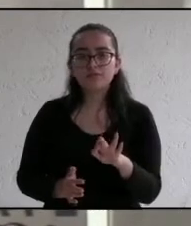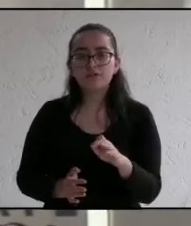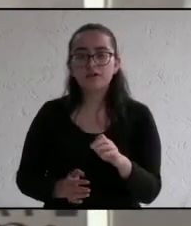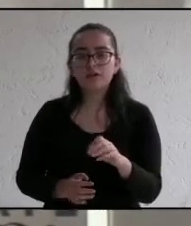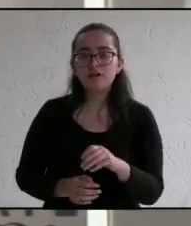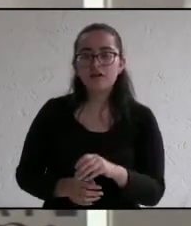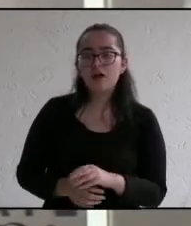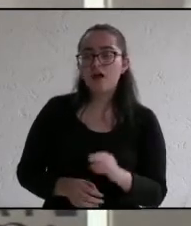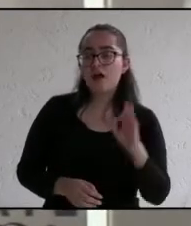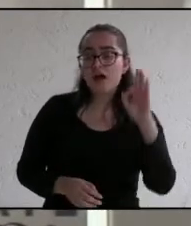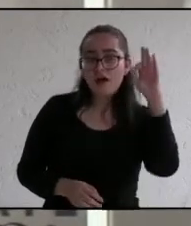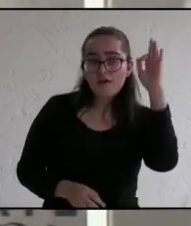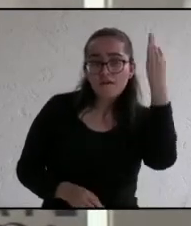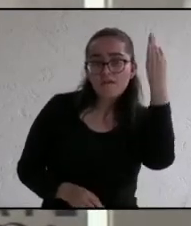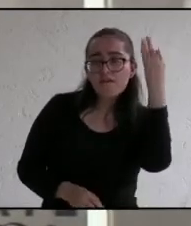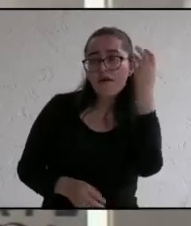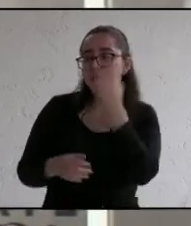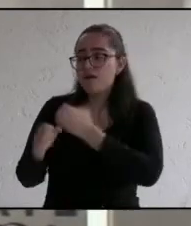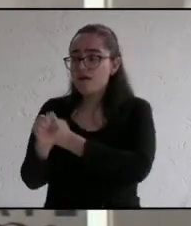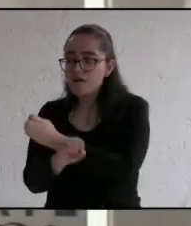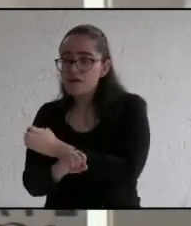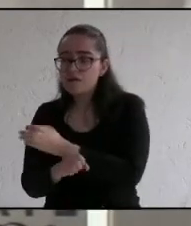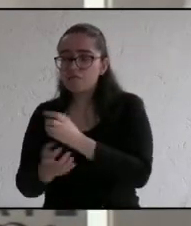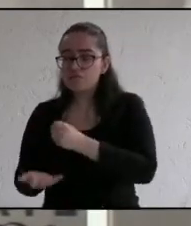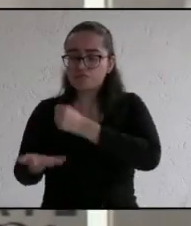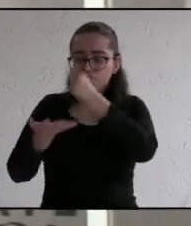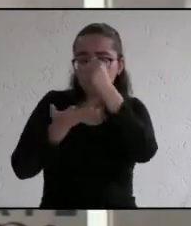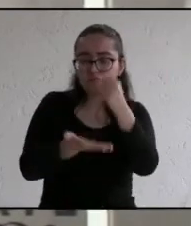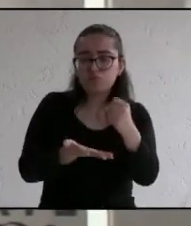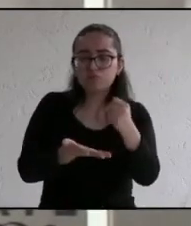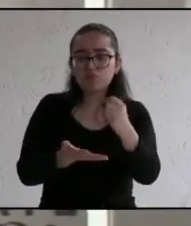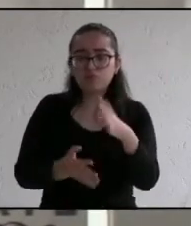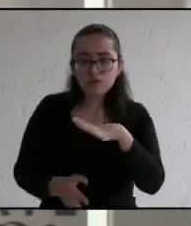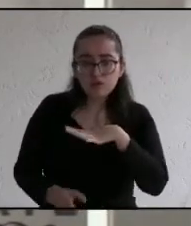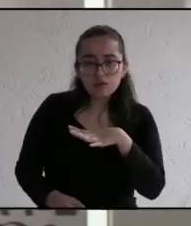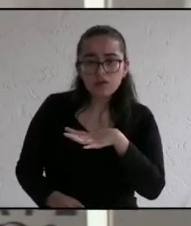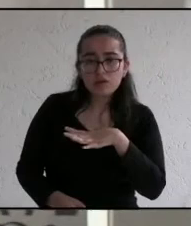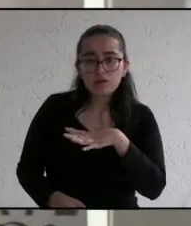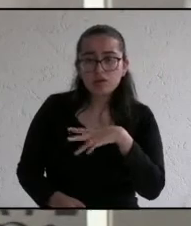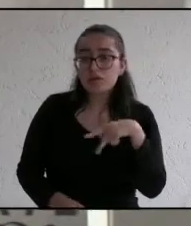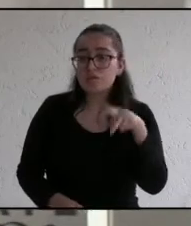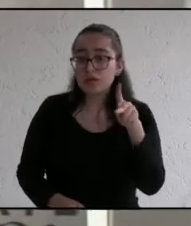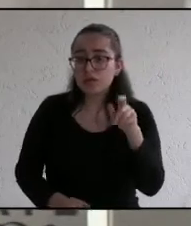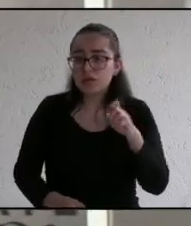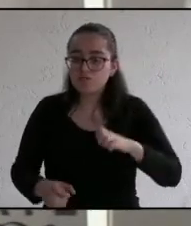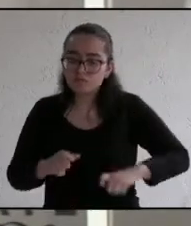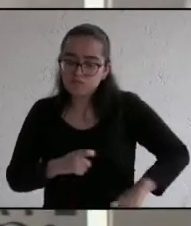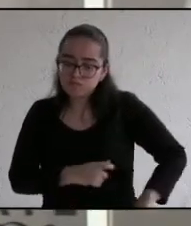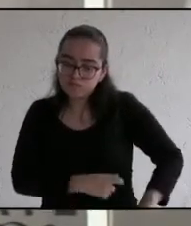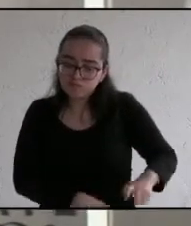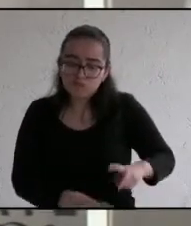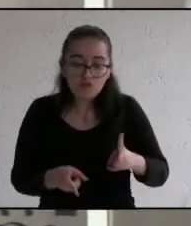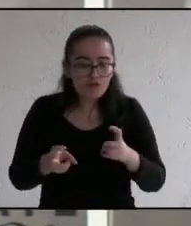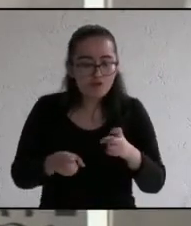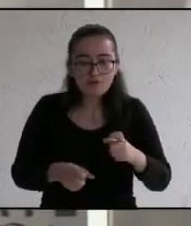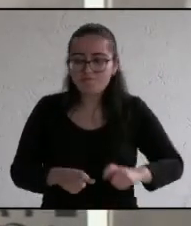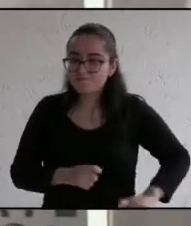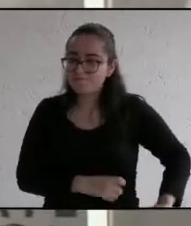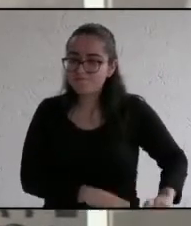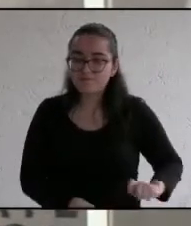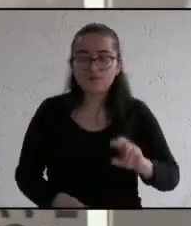federales hay recursos estatales todo se puede llevar a cabo siempre y cuando no tengan la uña larga y no tengan pretensiones